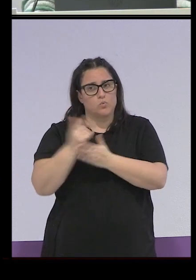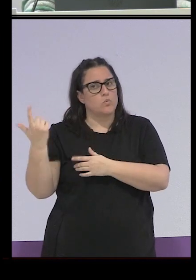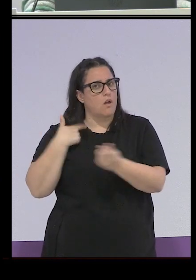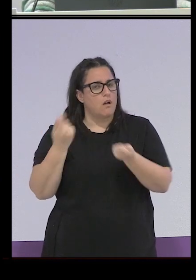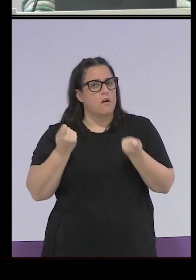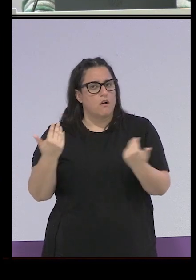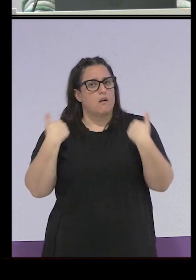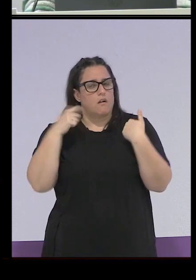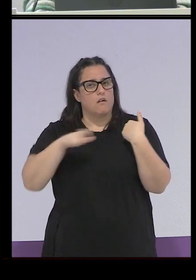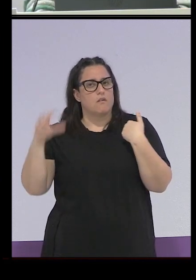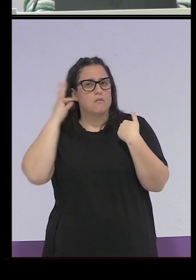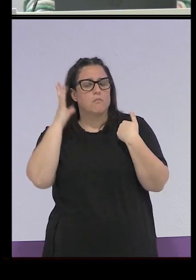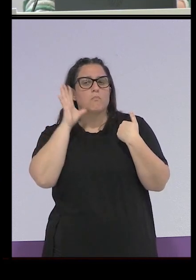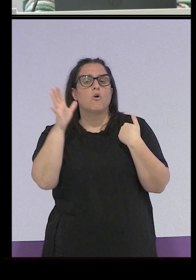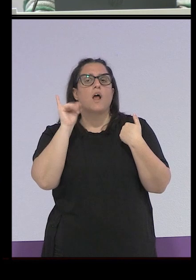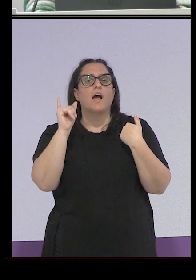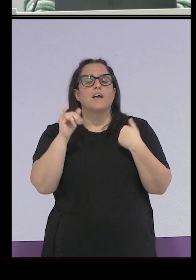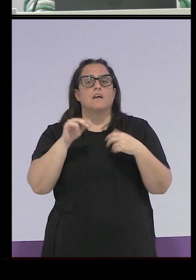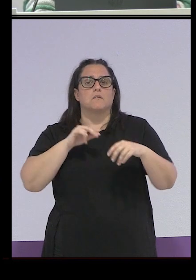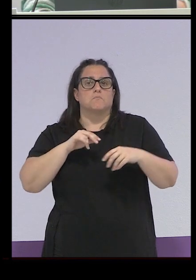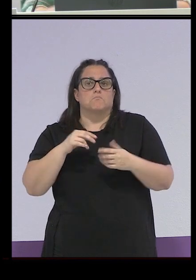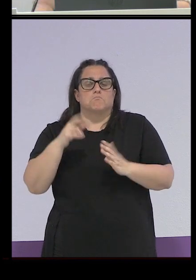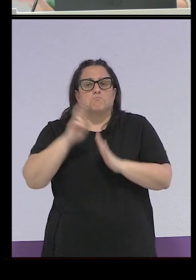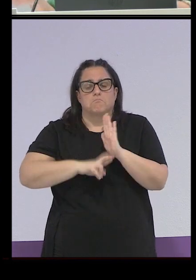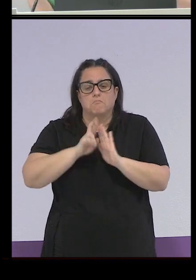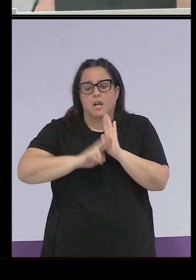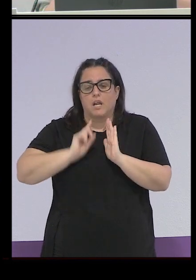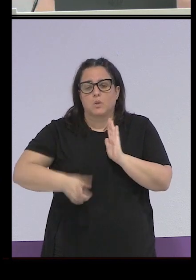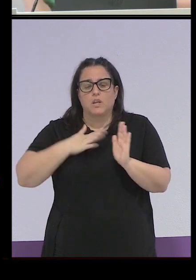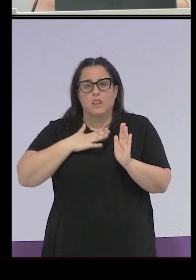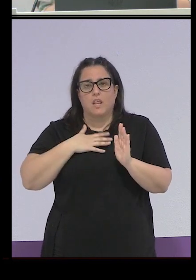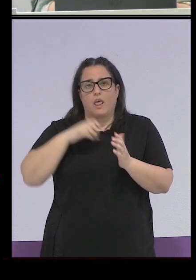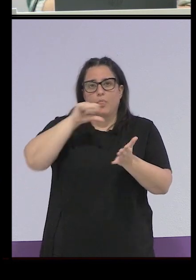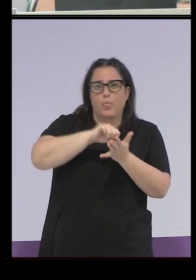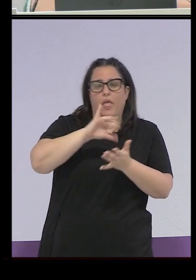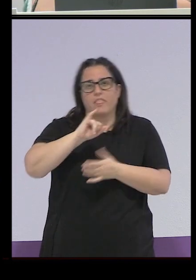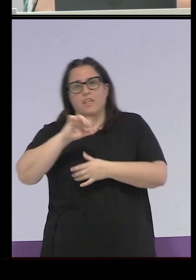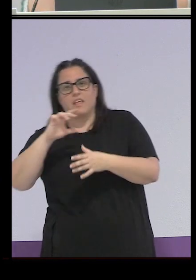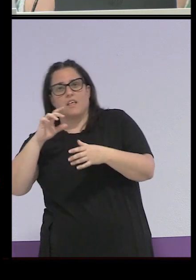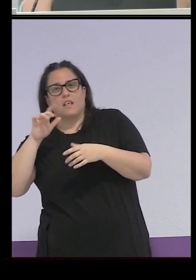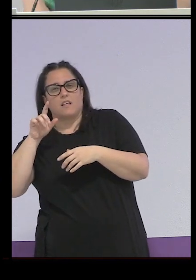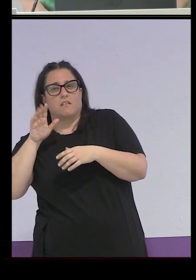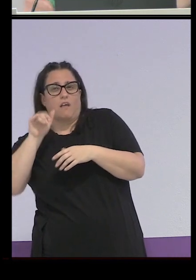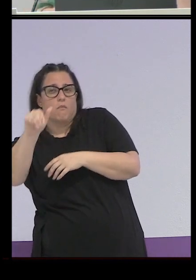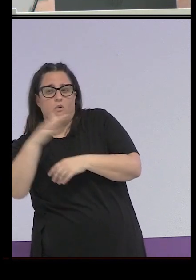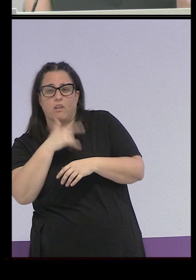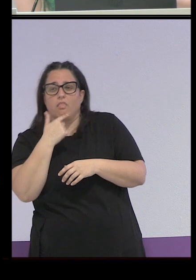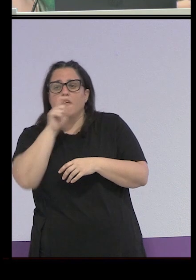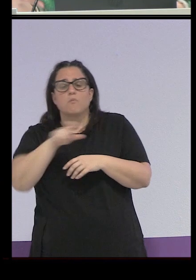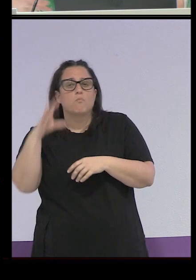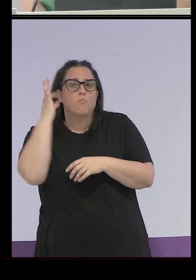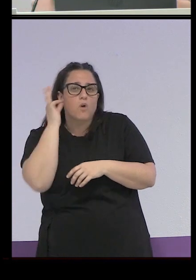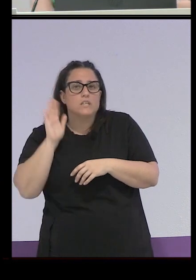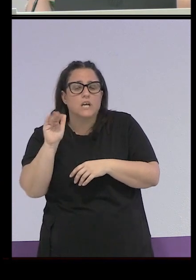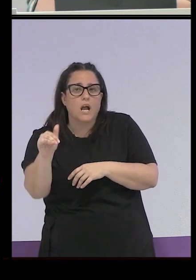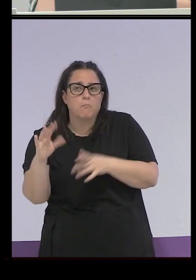regiduría de la hermandad de la ciudad y el campo, que era una regiduría en que intentaban no unir la situación, ¿no?, las necesidades de las mujeres del campo con